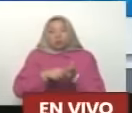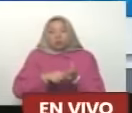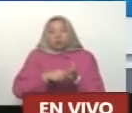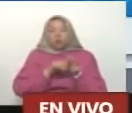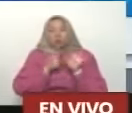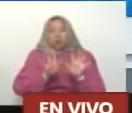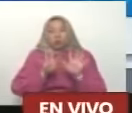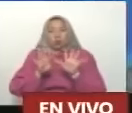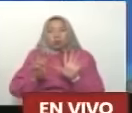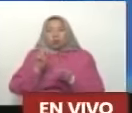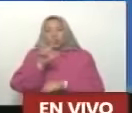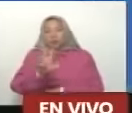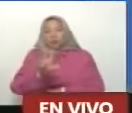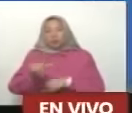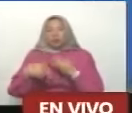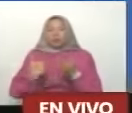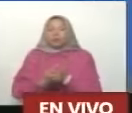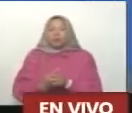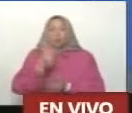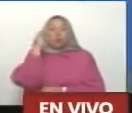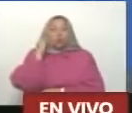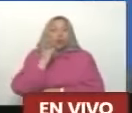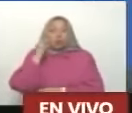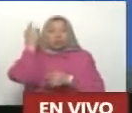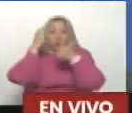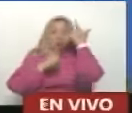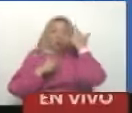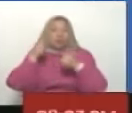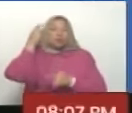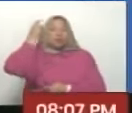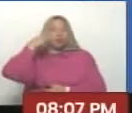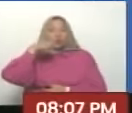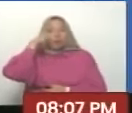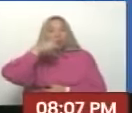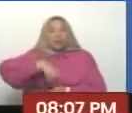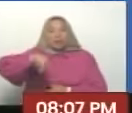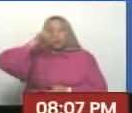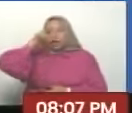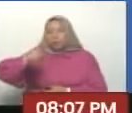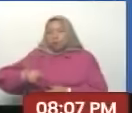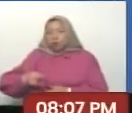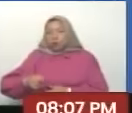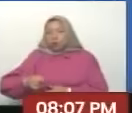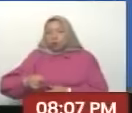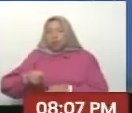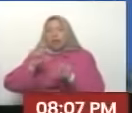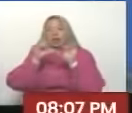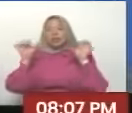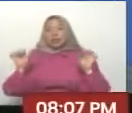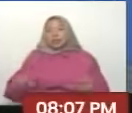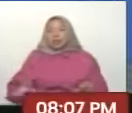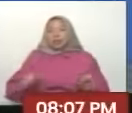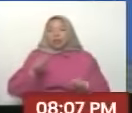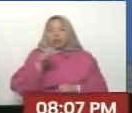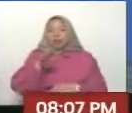Las tres raíces Bolívar Simón Rodríguez Y Ezequiel Zamora El sistema EBR